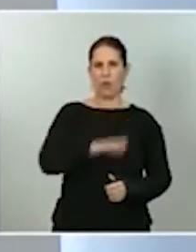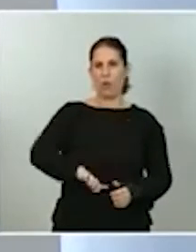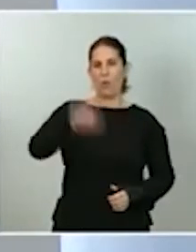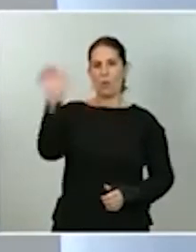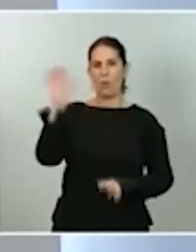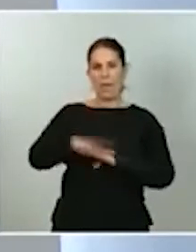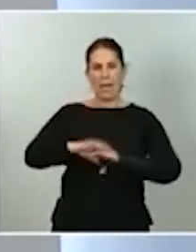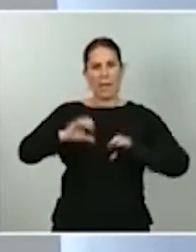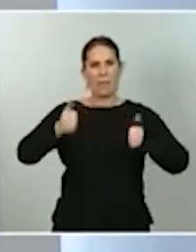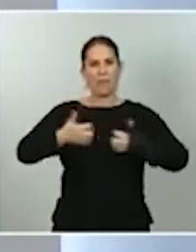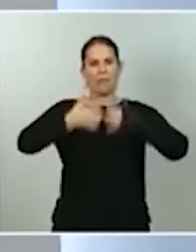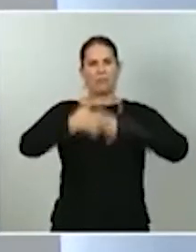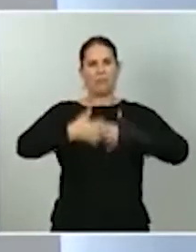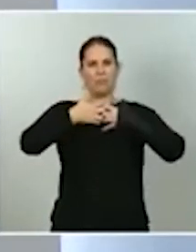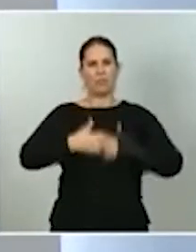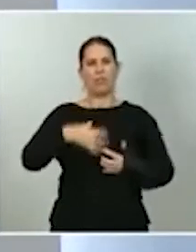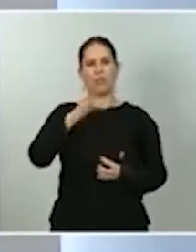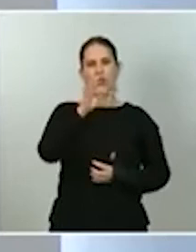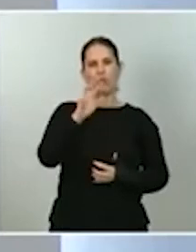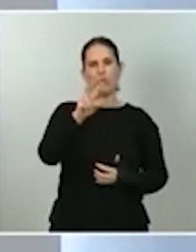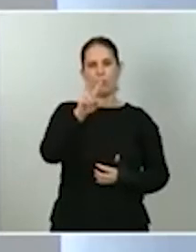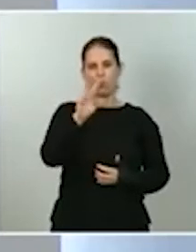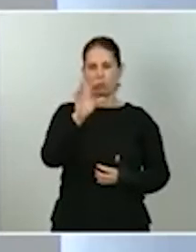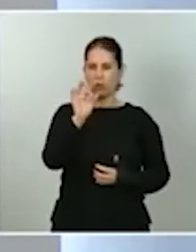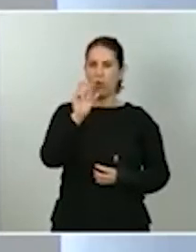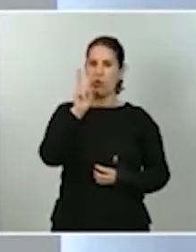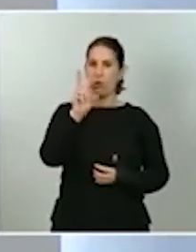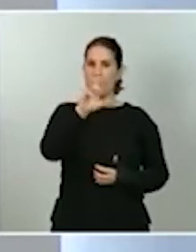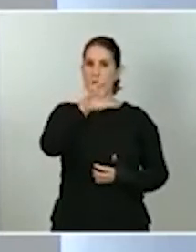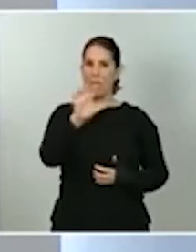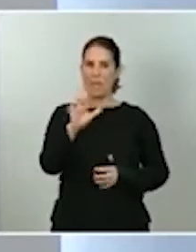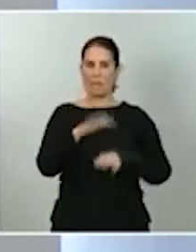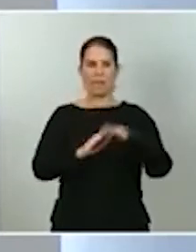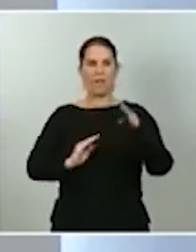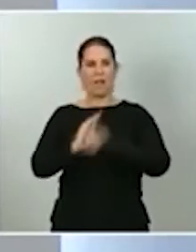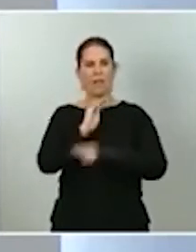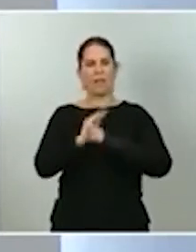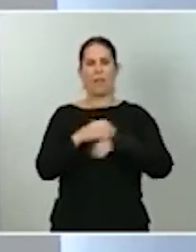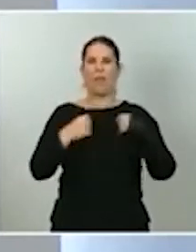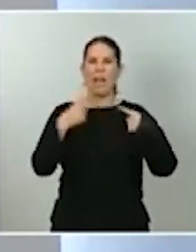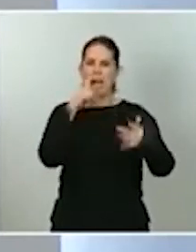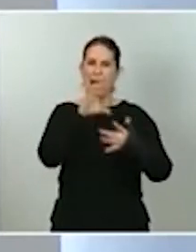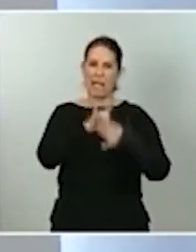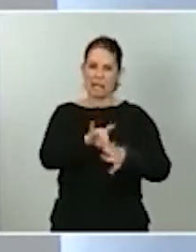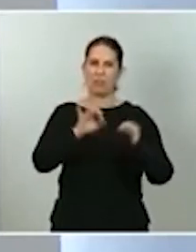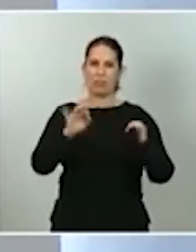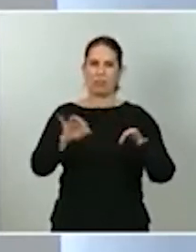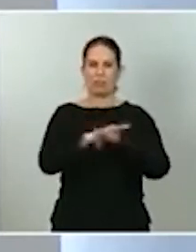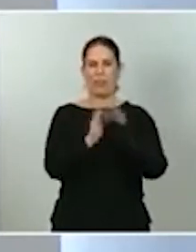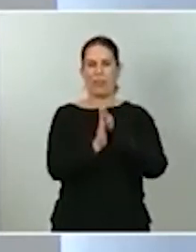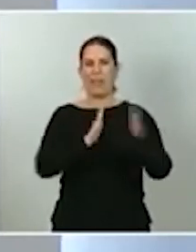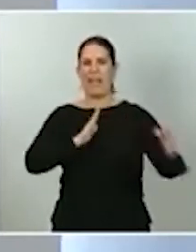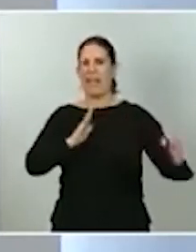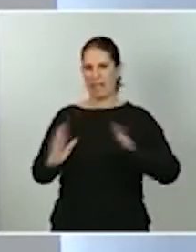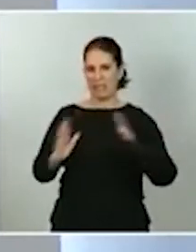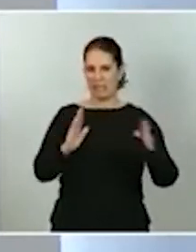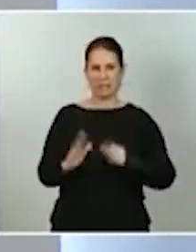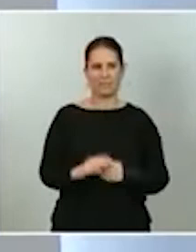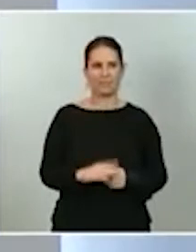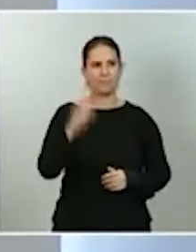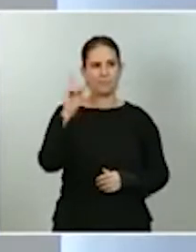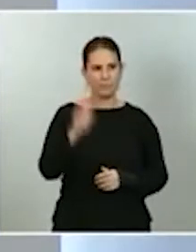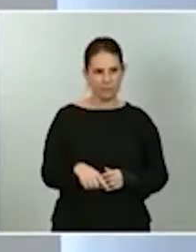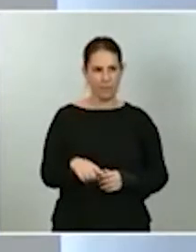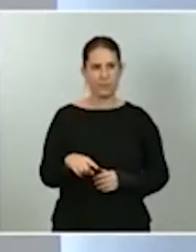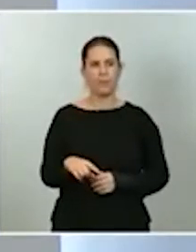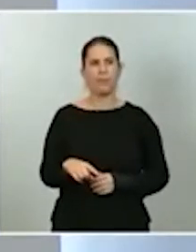para la financiación de los gastos correspondientes a los expedientes de regulación temporal de empleo, a la prestación extraordinaria de